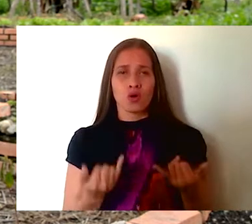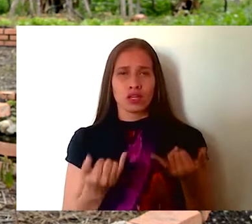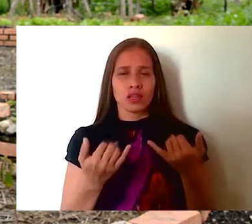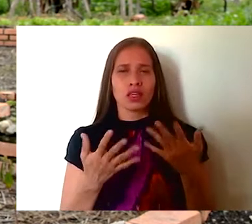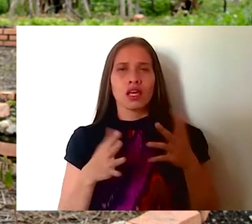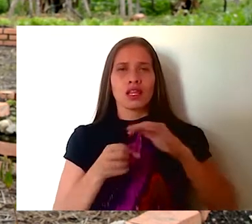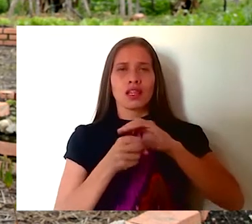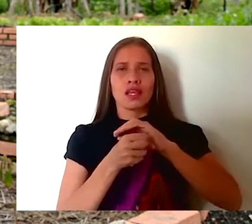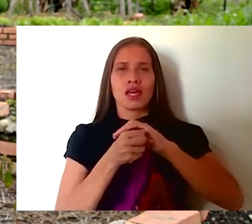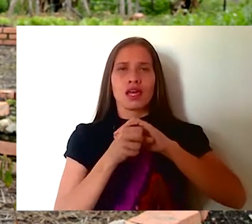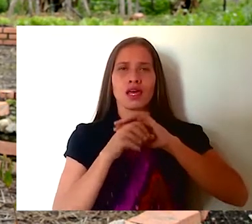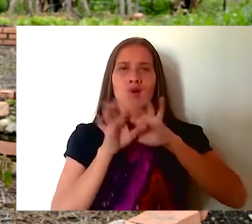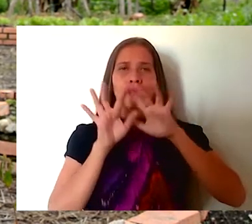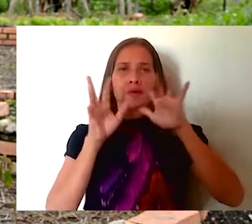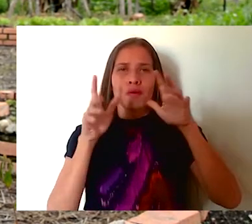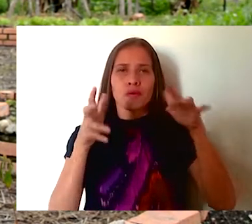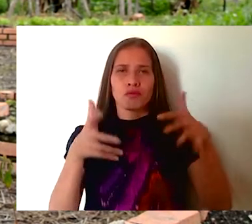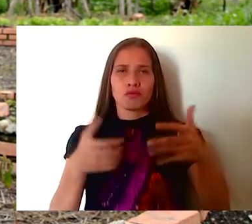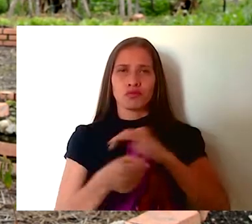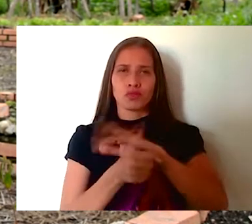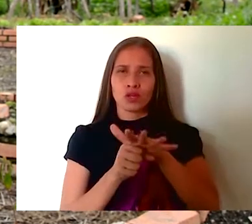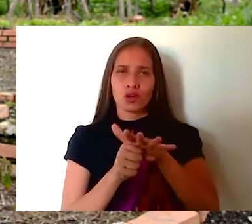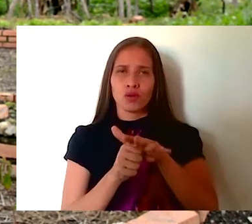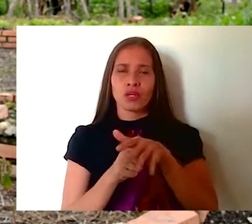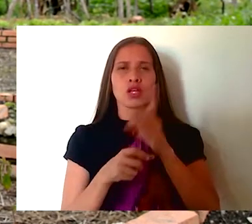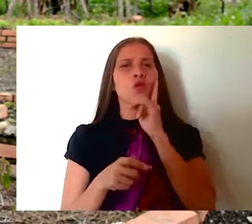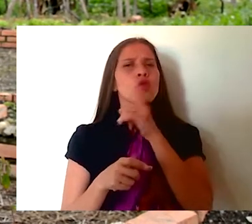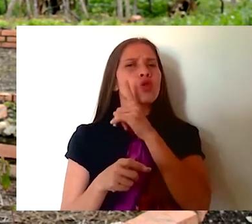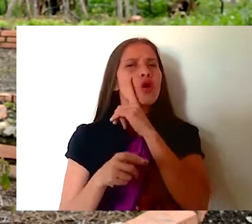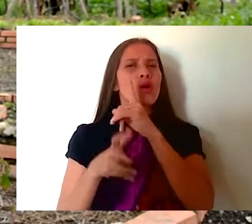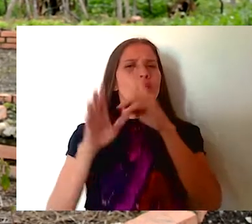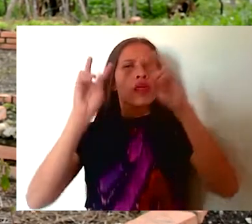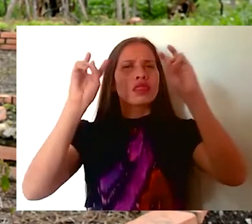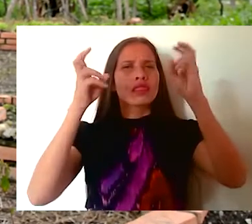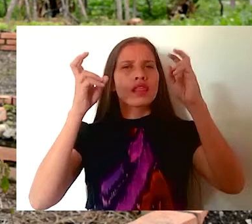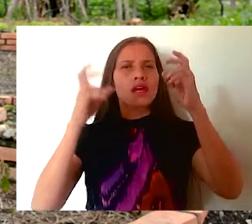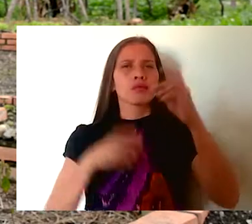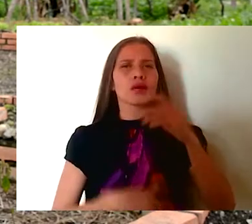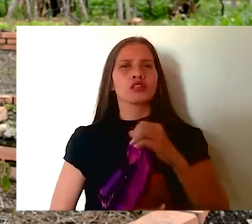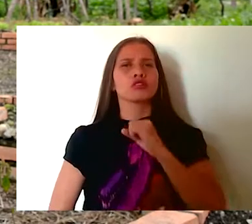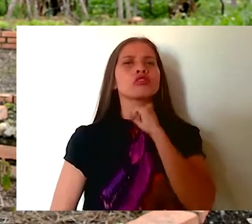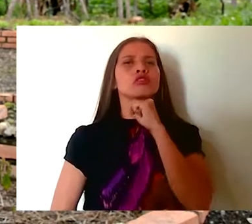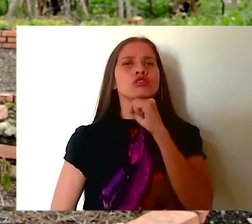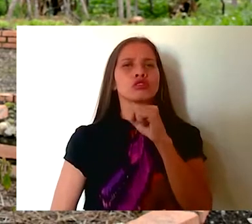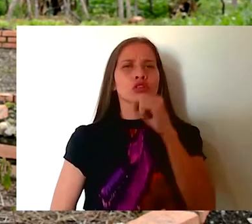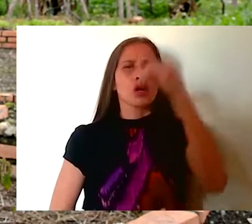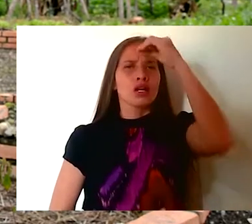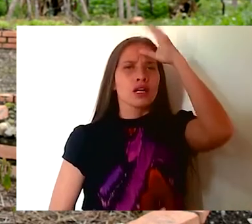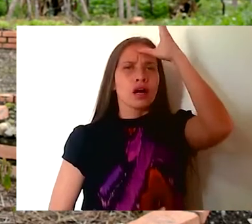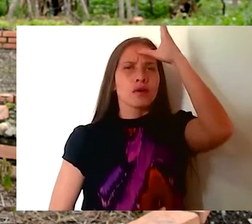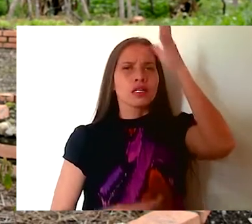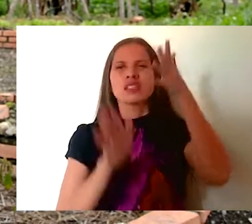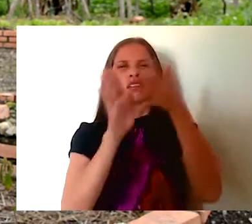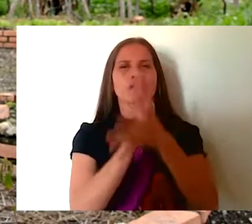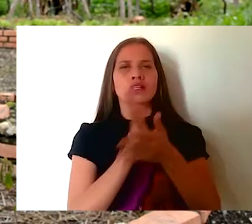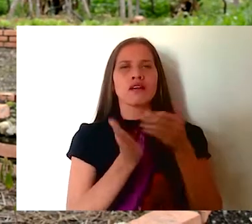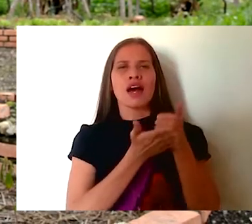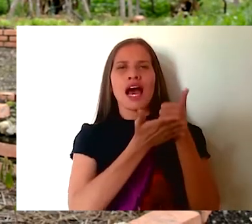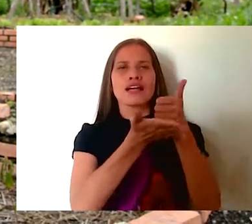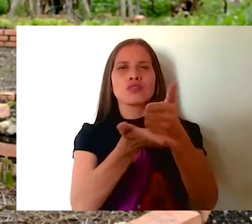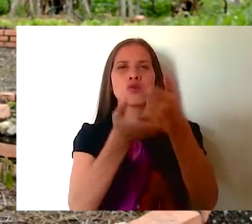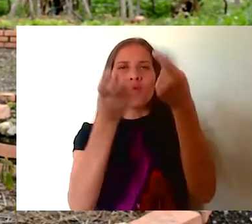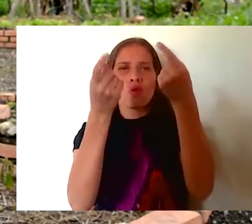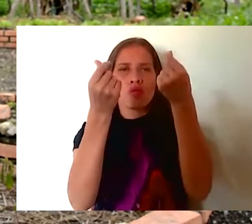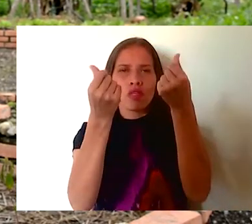y yo creo que la más relevante en este momento de pandemia, es un programa llamado Soy Capaz. Ese